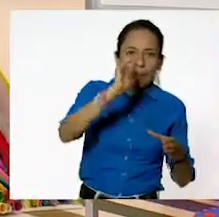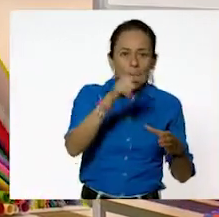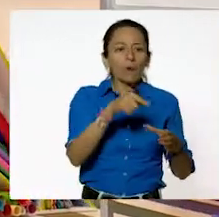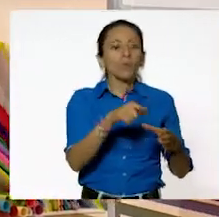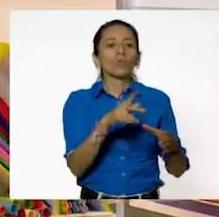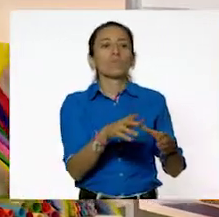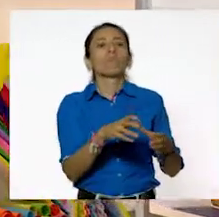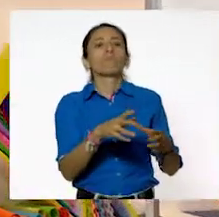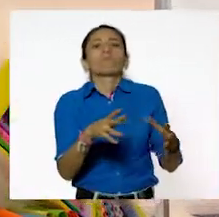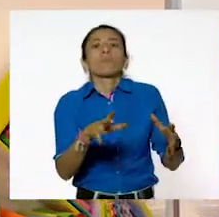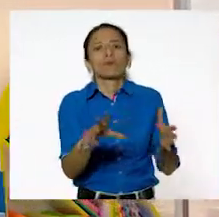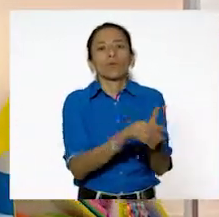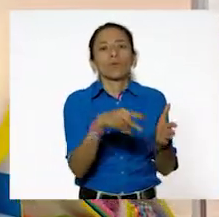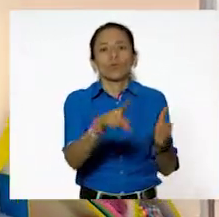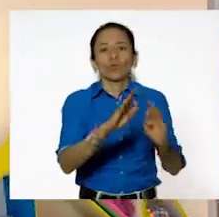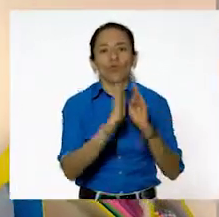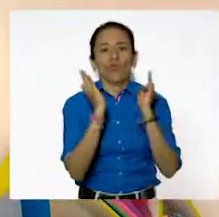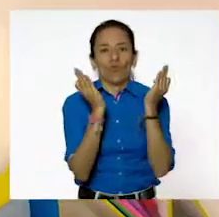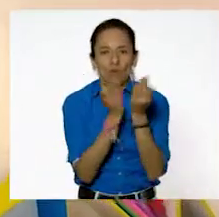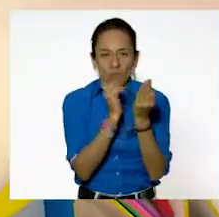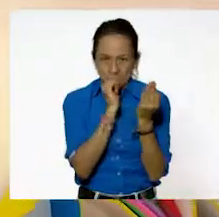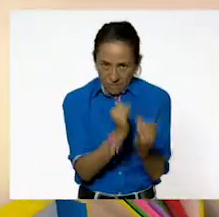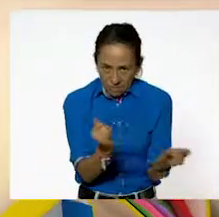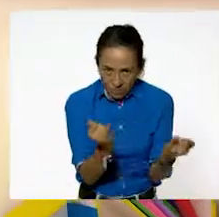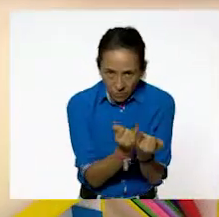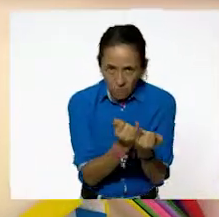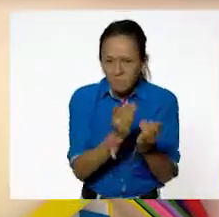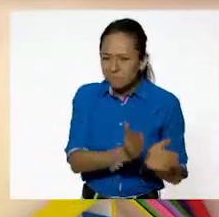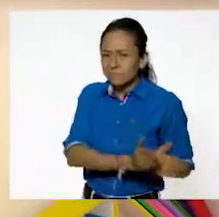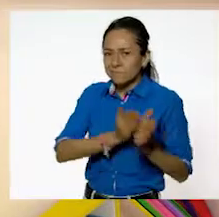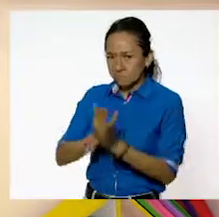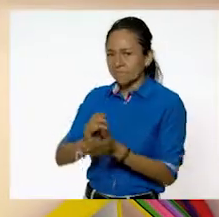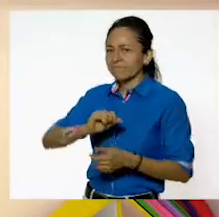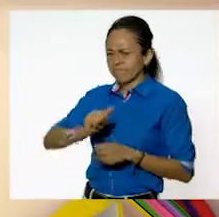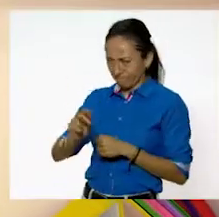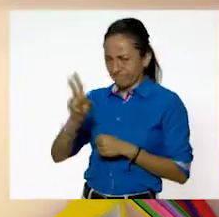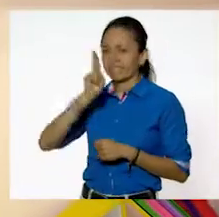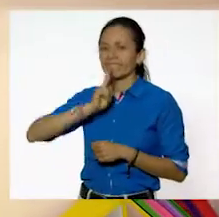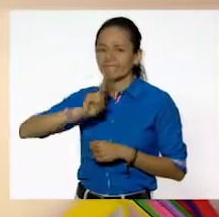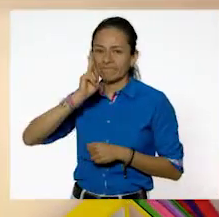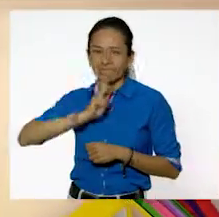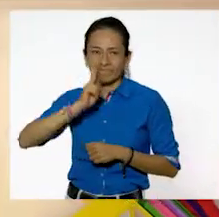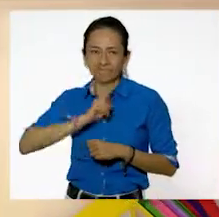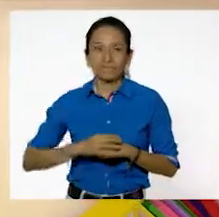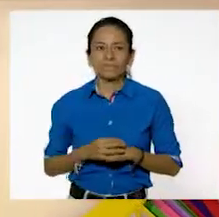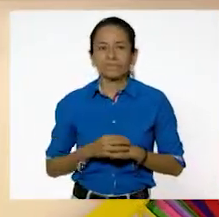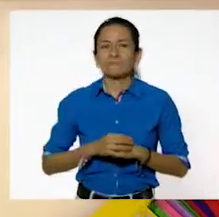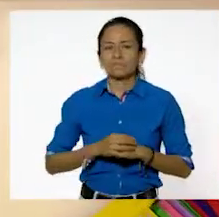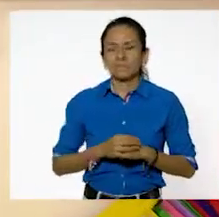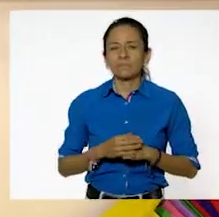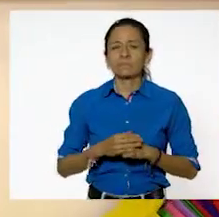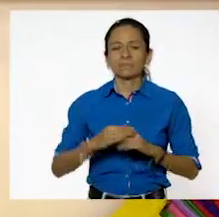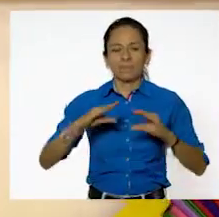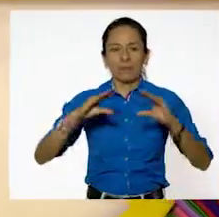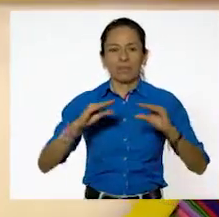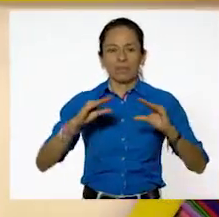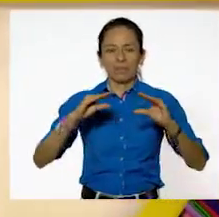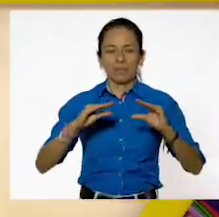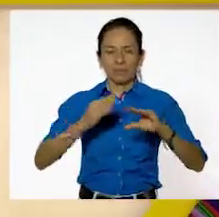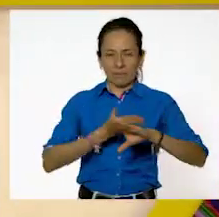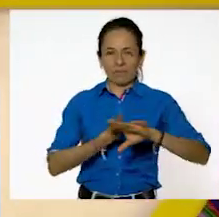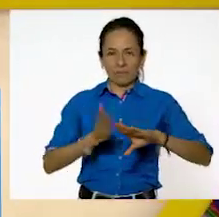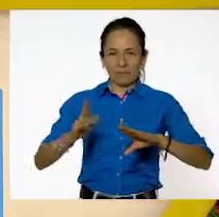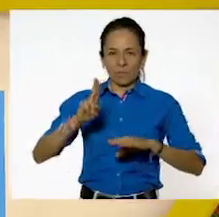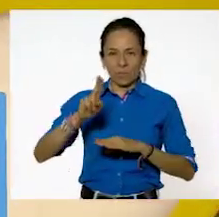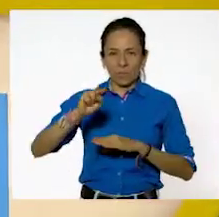experimento. Fíjate muy bien lo que voy a hacer. A ver. Voy a tomar un poco de unicel. Y lo